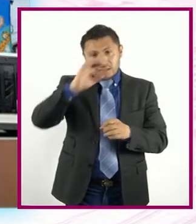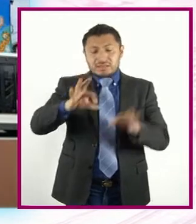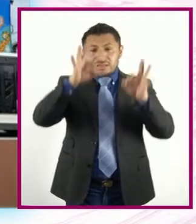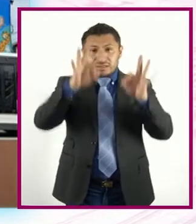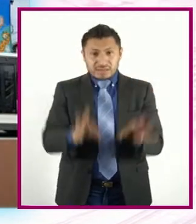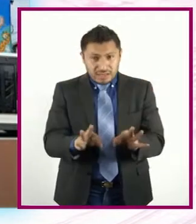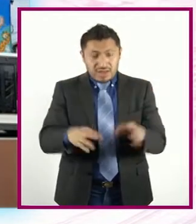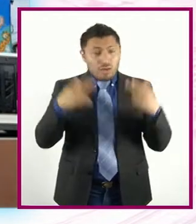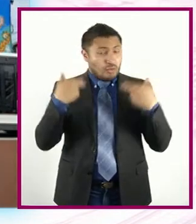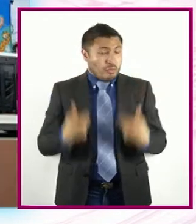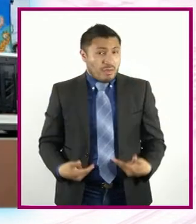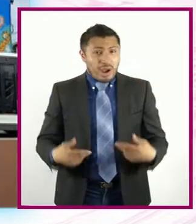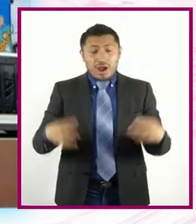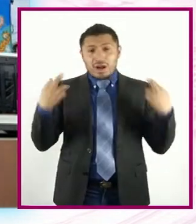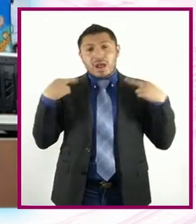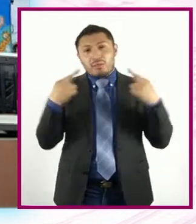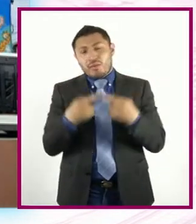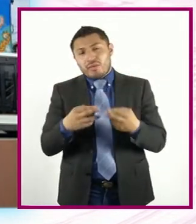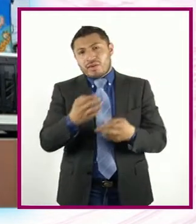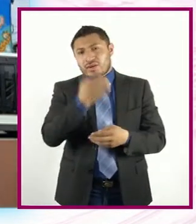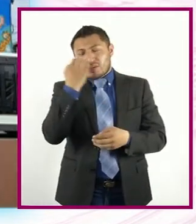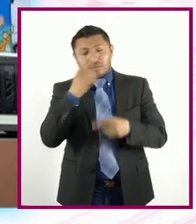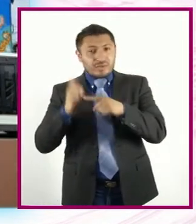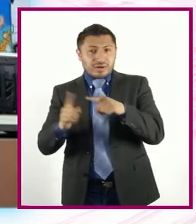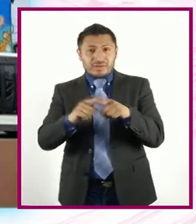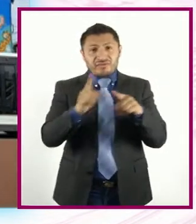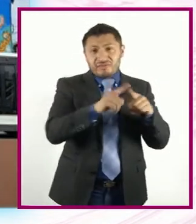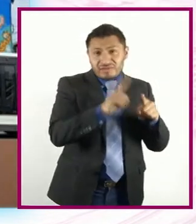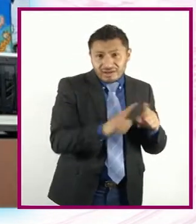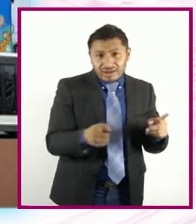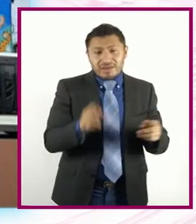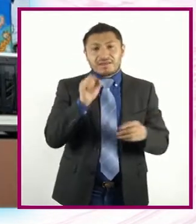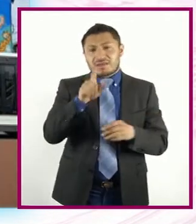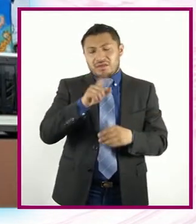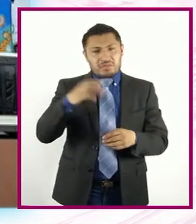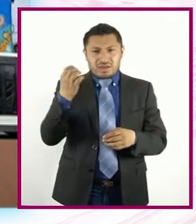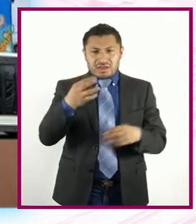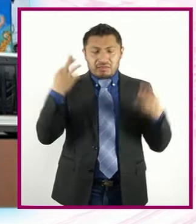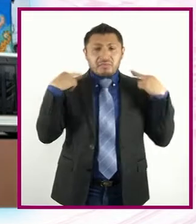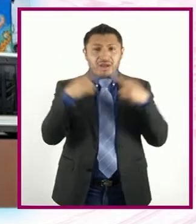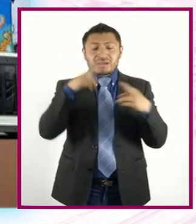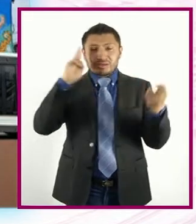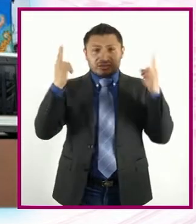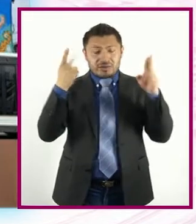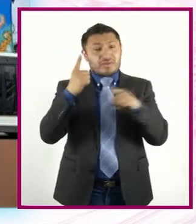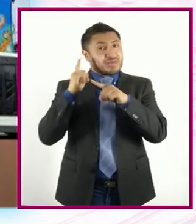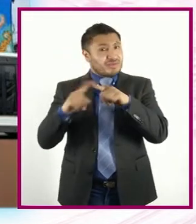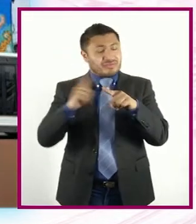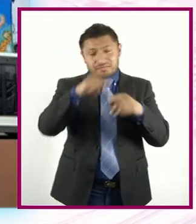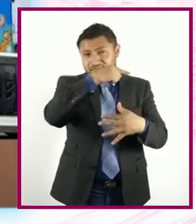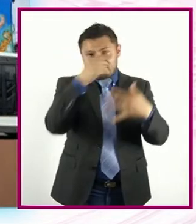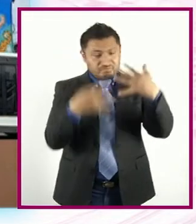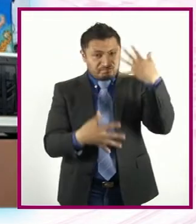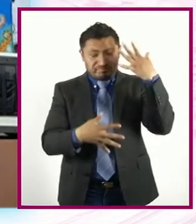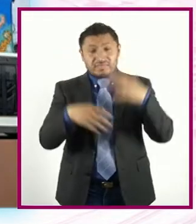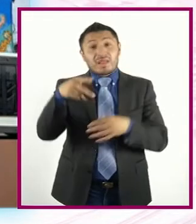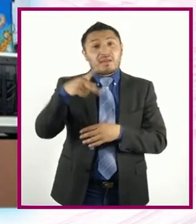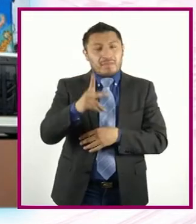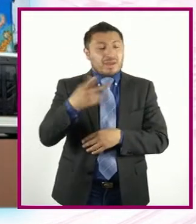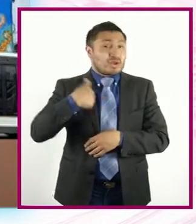as Ciencias humanas Profesores de colegios Profesores también De universidades Etcétera Y pues nos reunimos